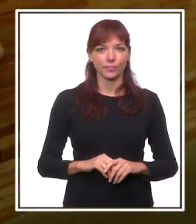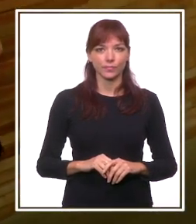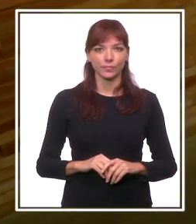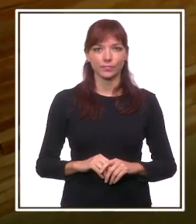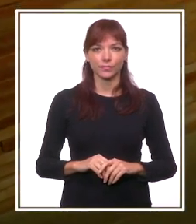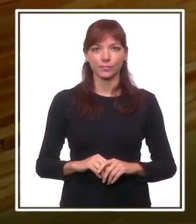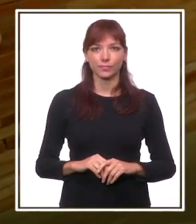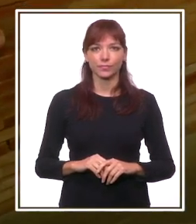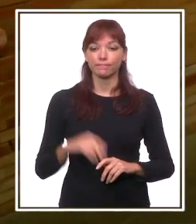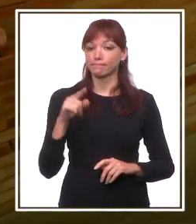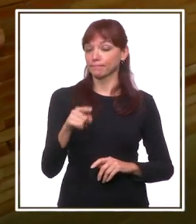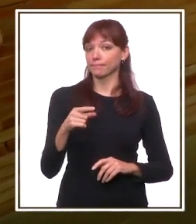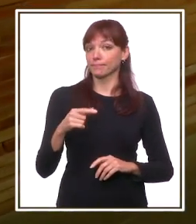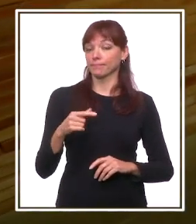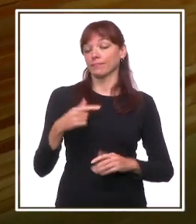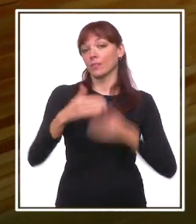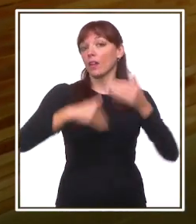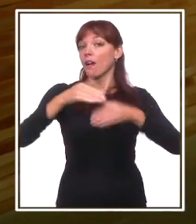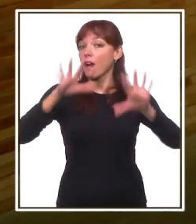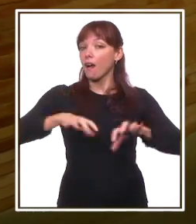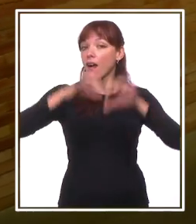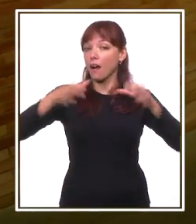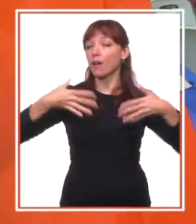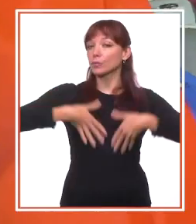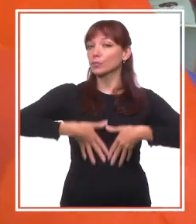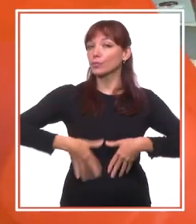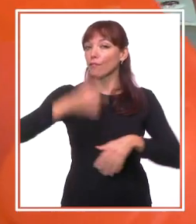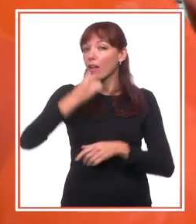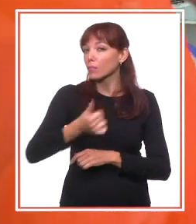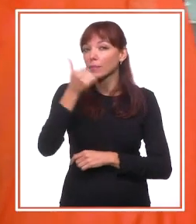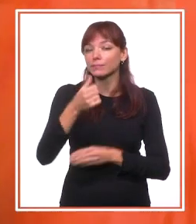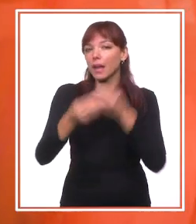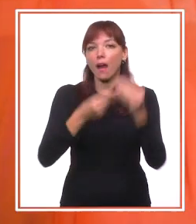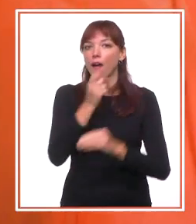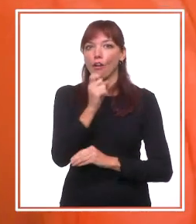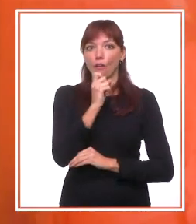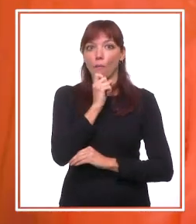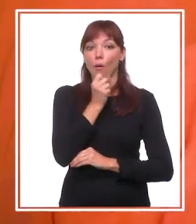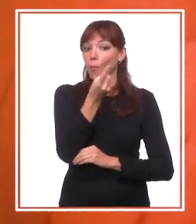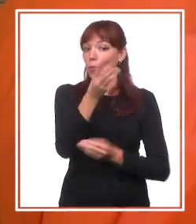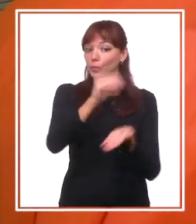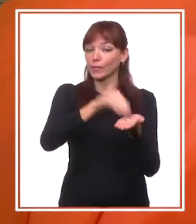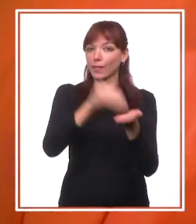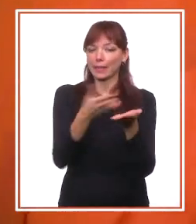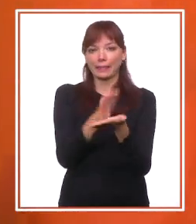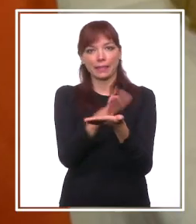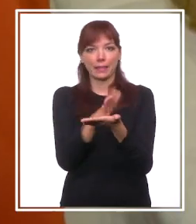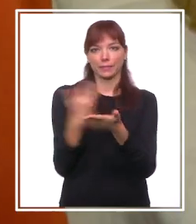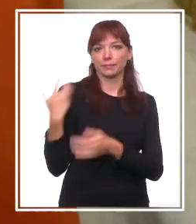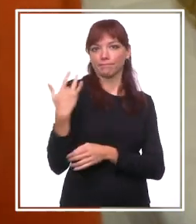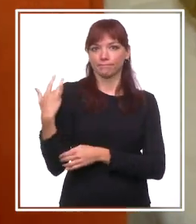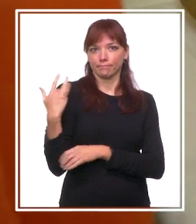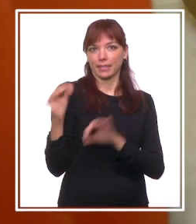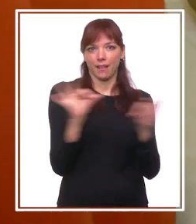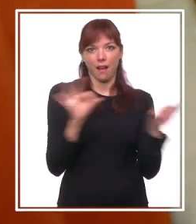Para facilitarles ese proceso de aprendizaje, los conocimientos adquiridos se refuerzan en ocasiones con representaciones históricas